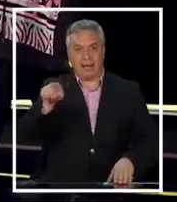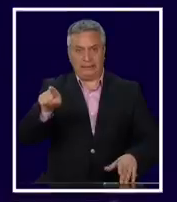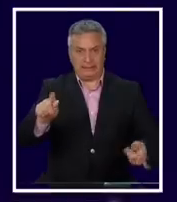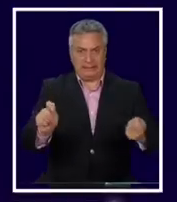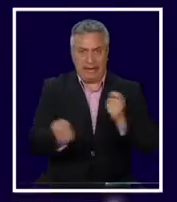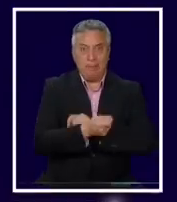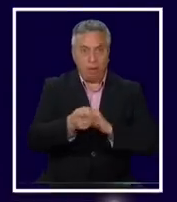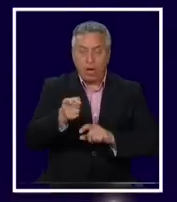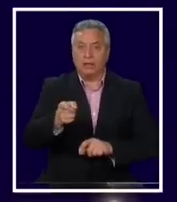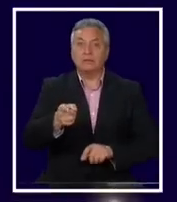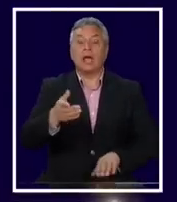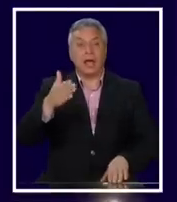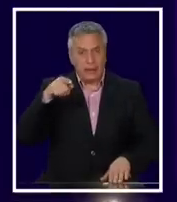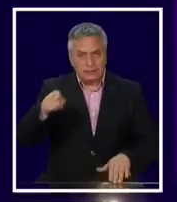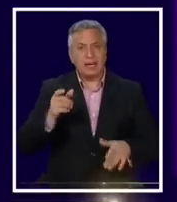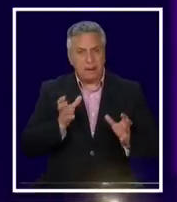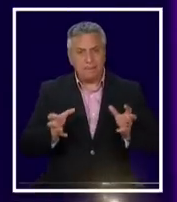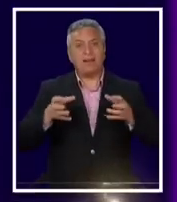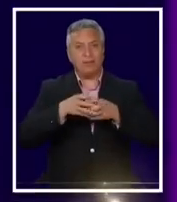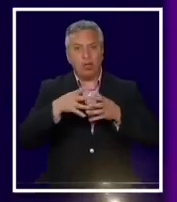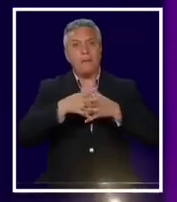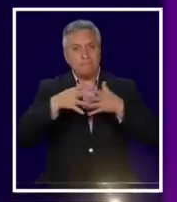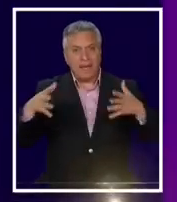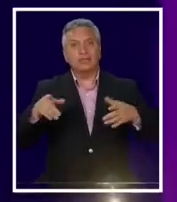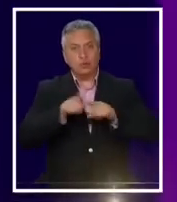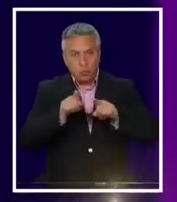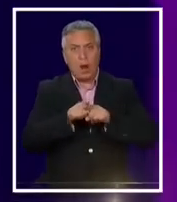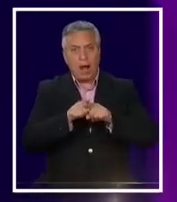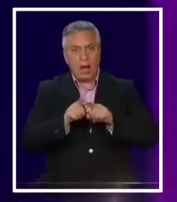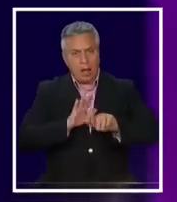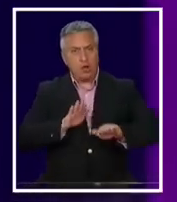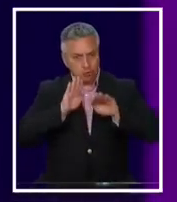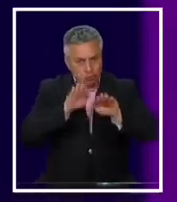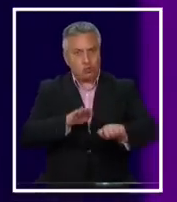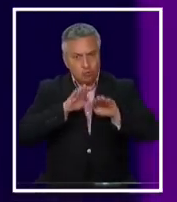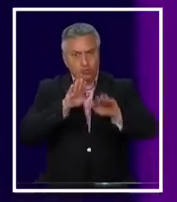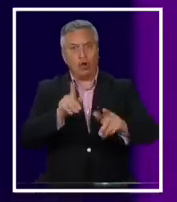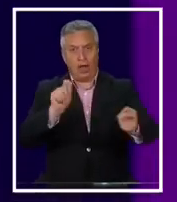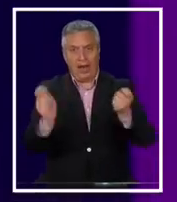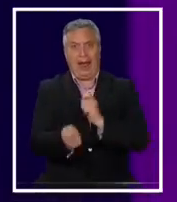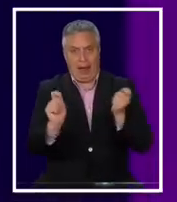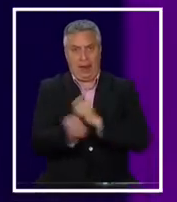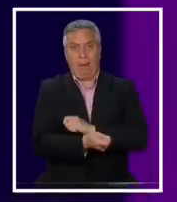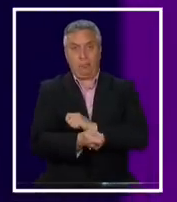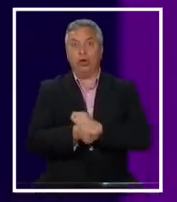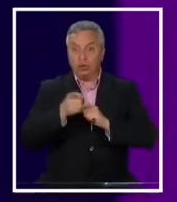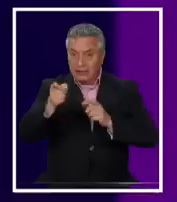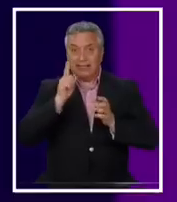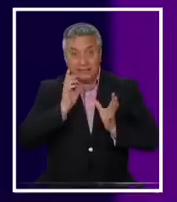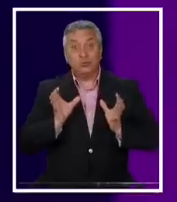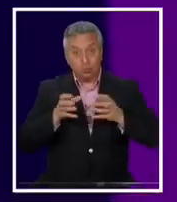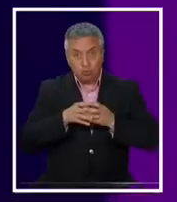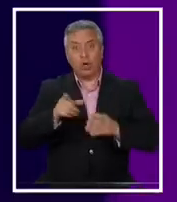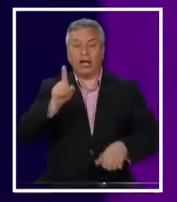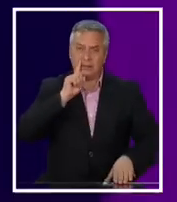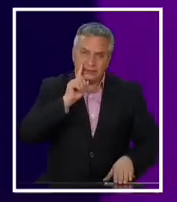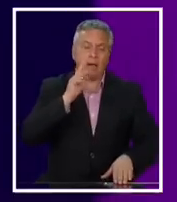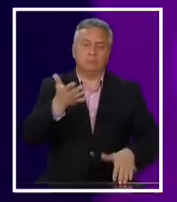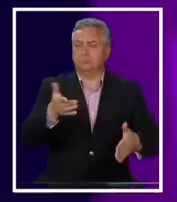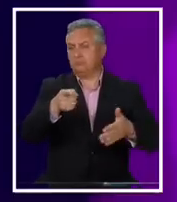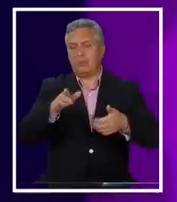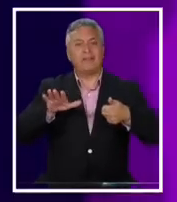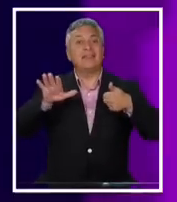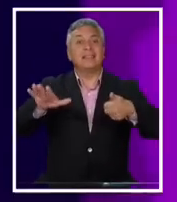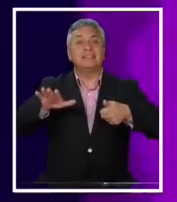que nosotros quisiéramos que estuviera mucho más a favor de los cambios. Y institucionalmente lo está. De hecho, de los 16